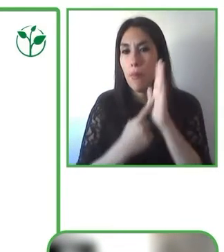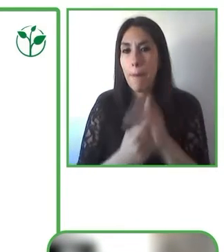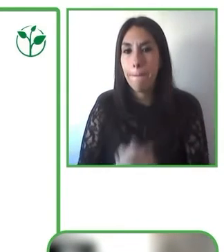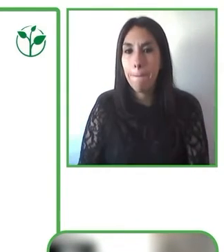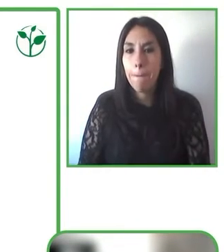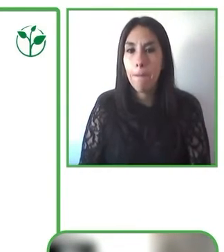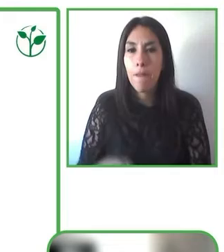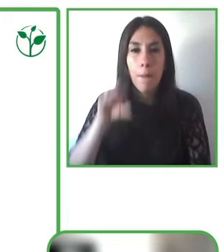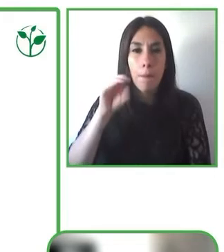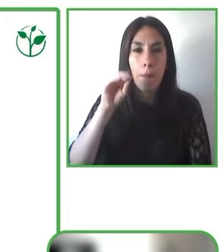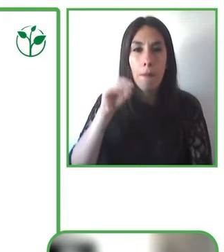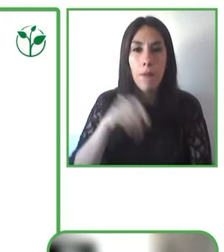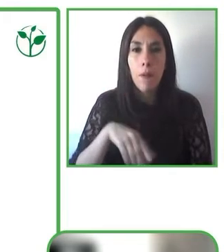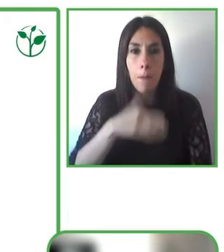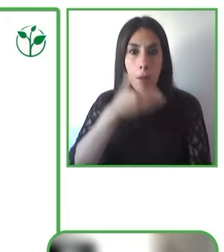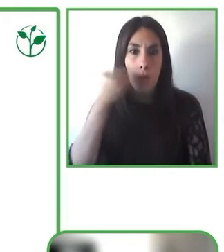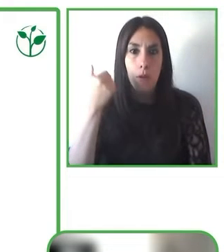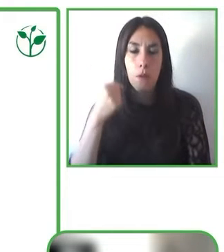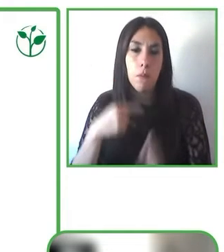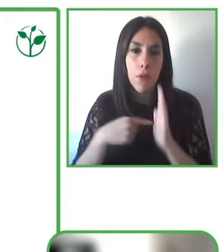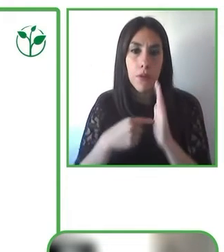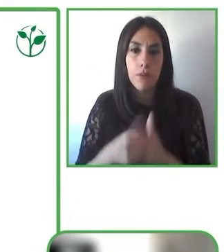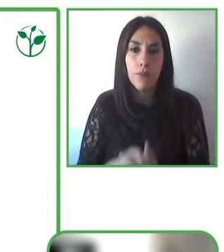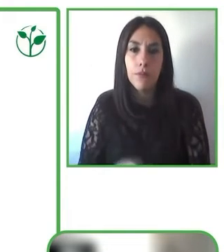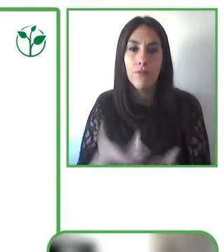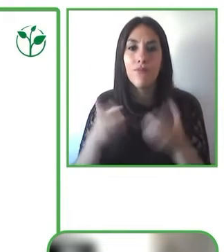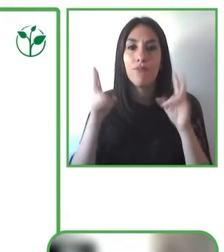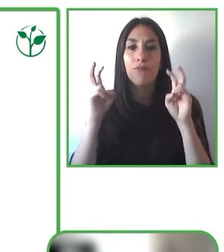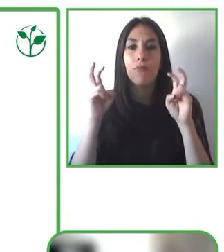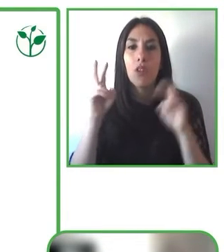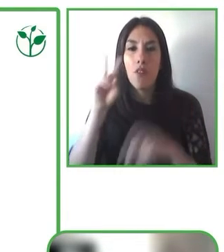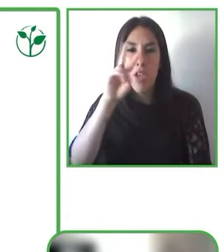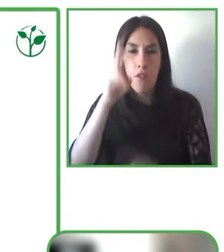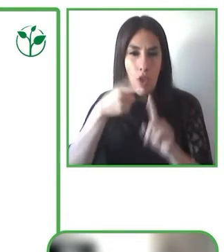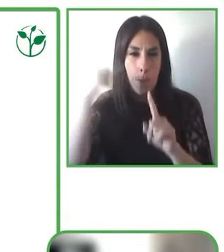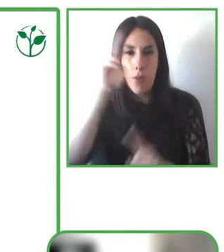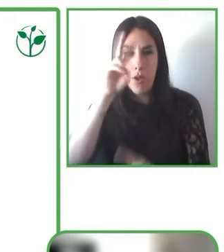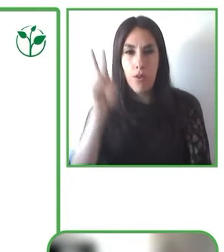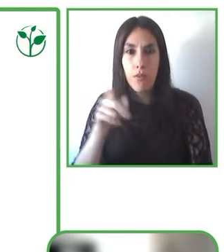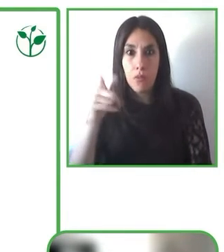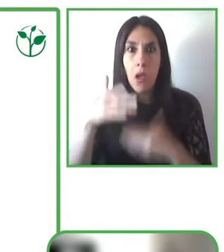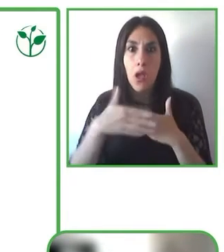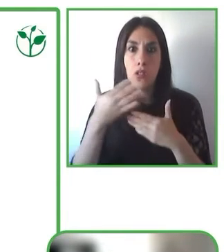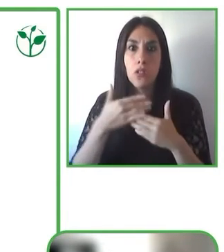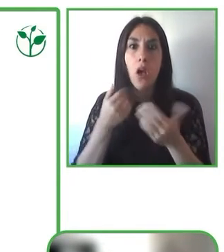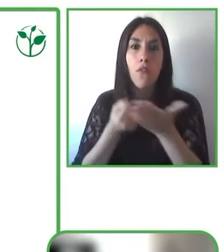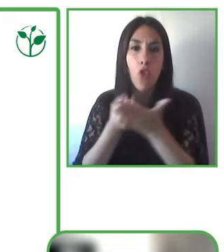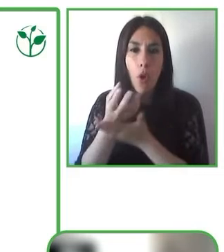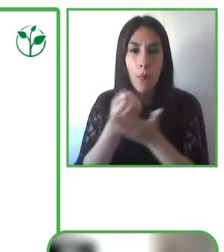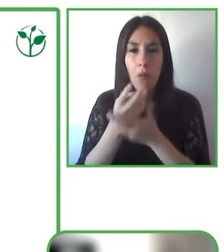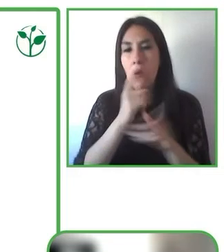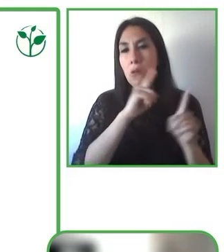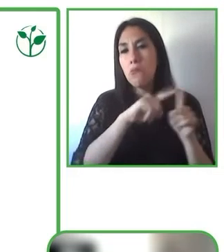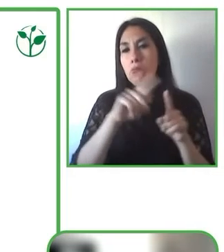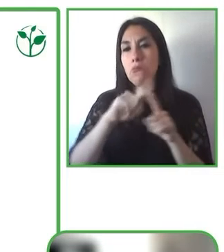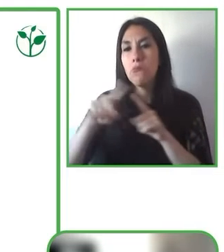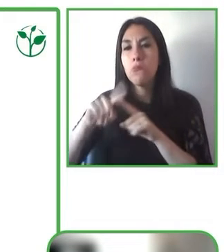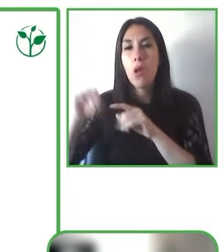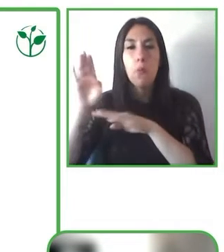Así facilitamos la información a una variedad de organizaciones y lo facilitamos de forma